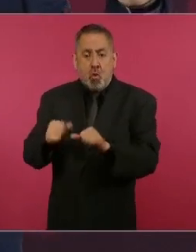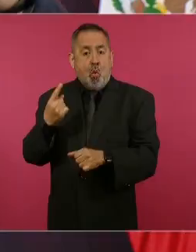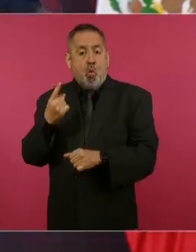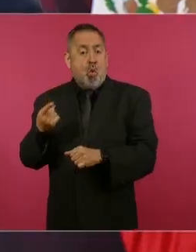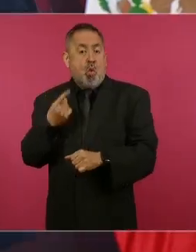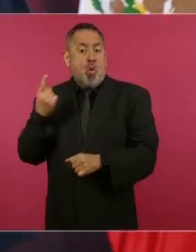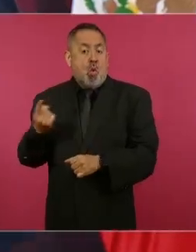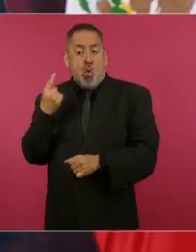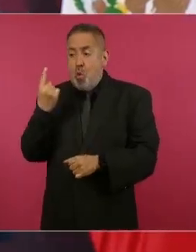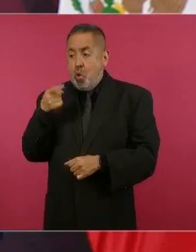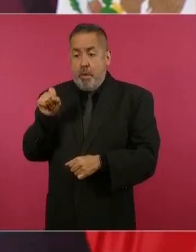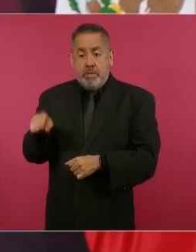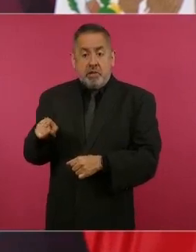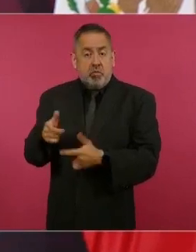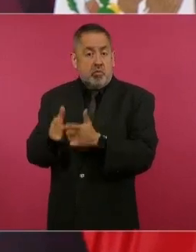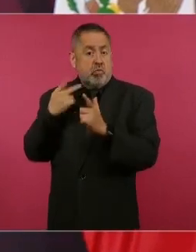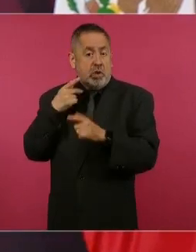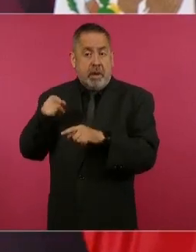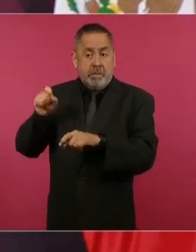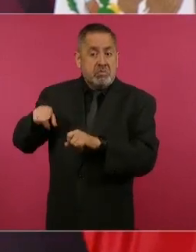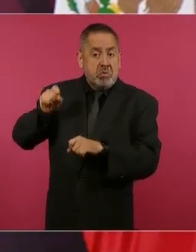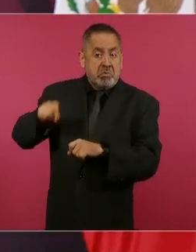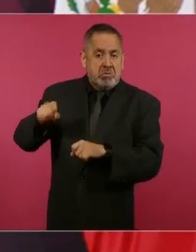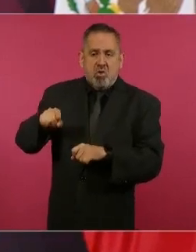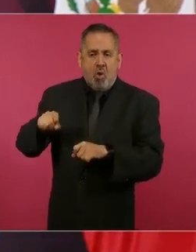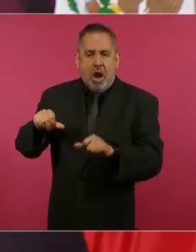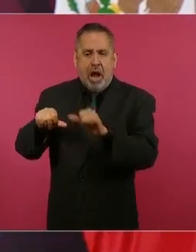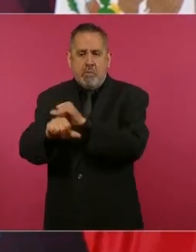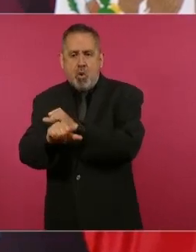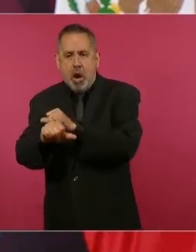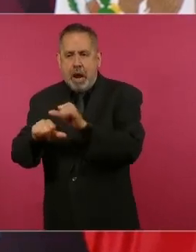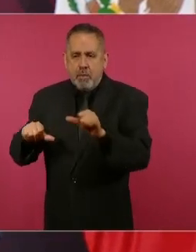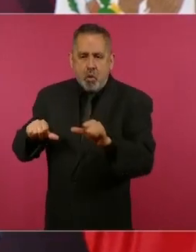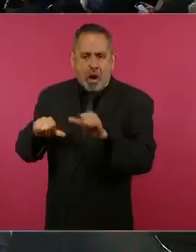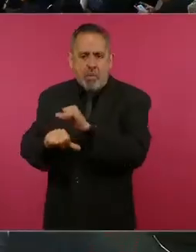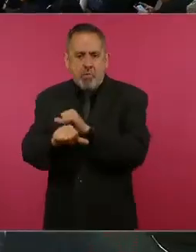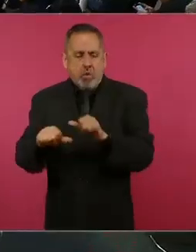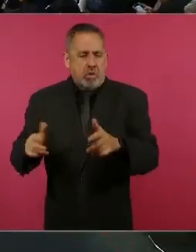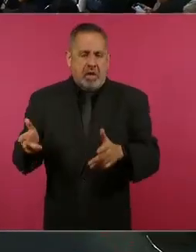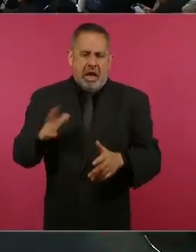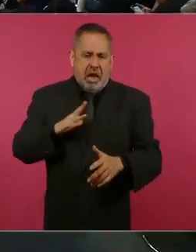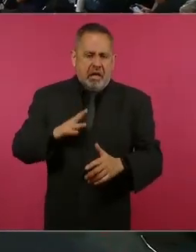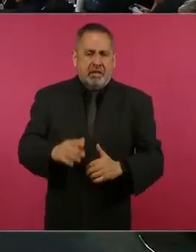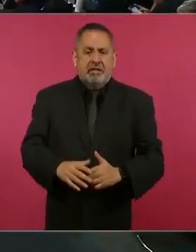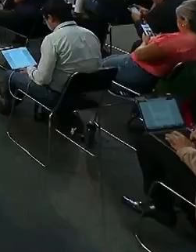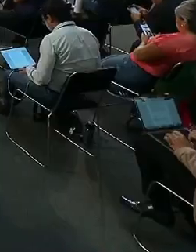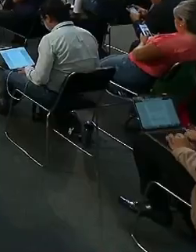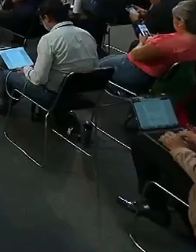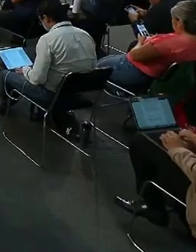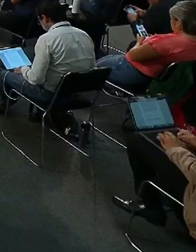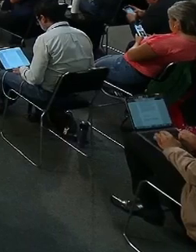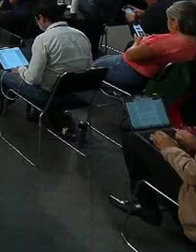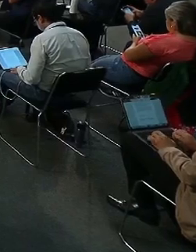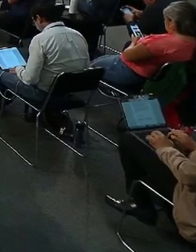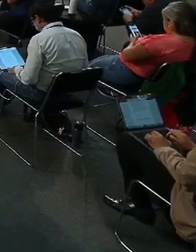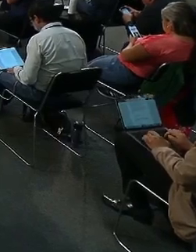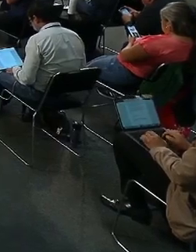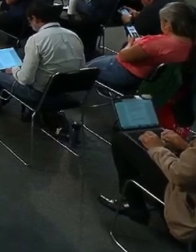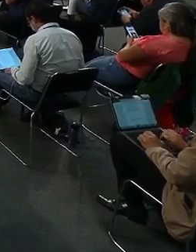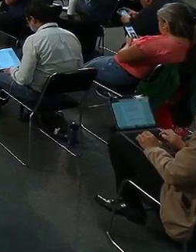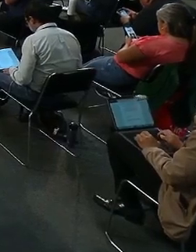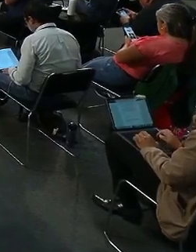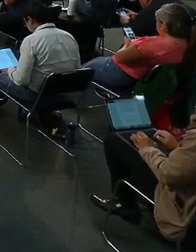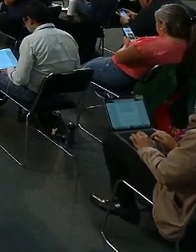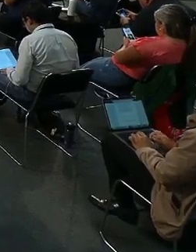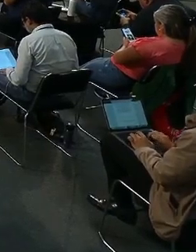dominó tanto un partido y cosas